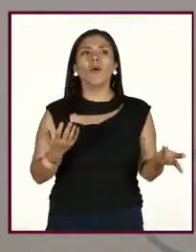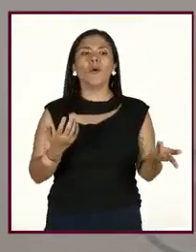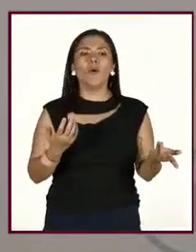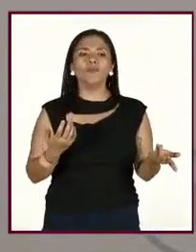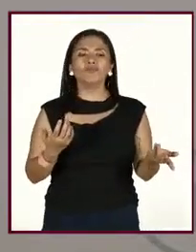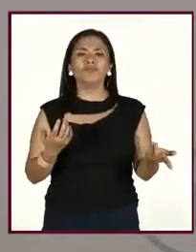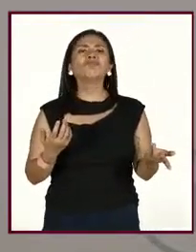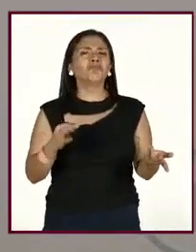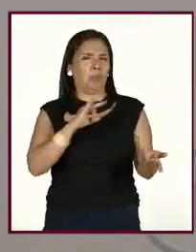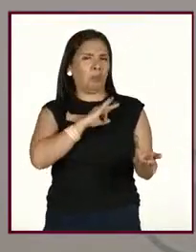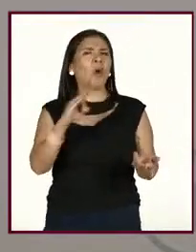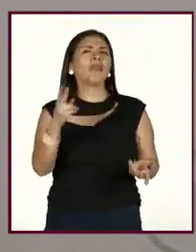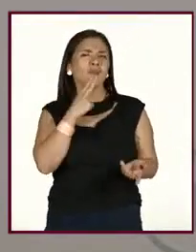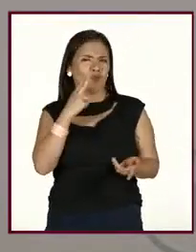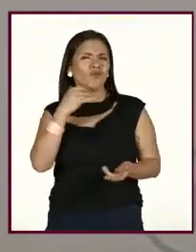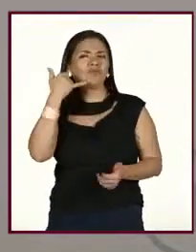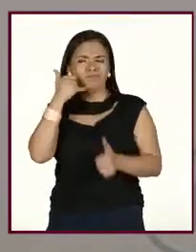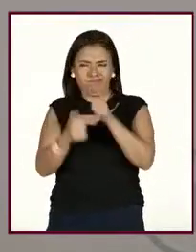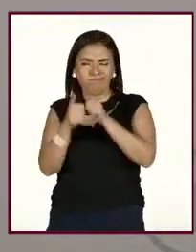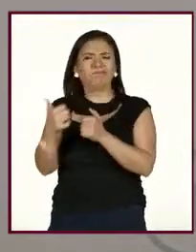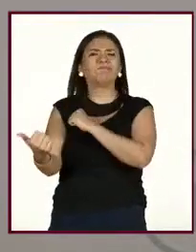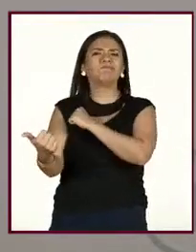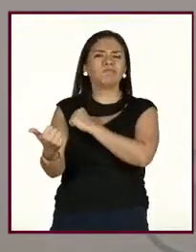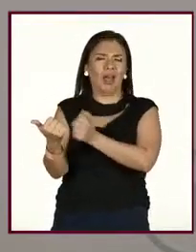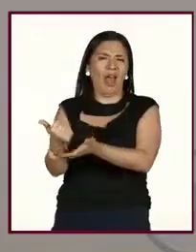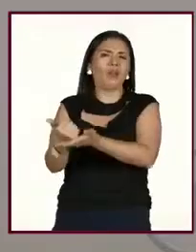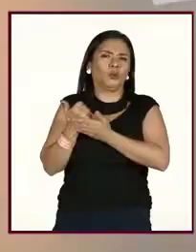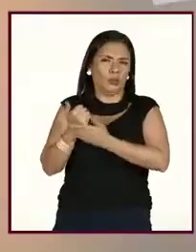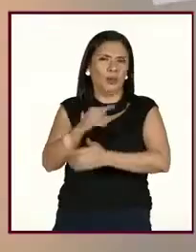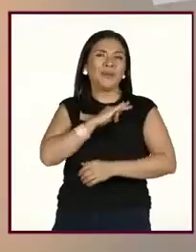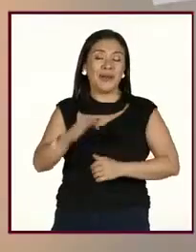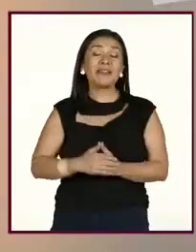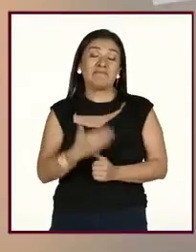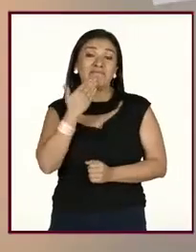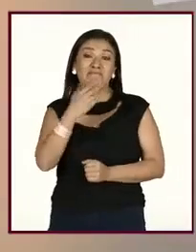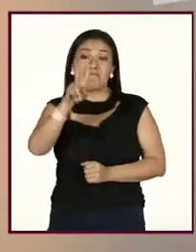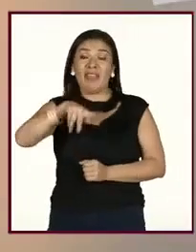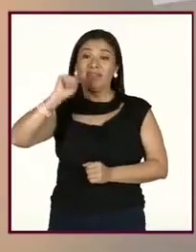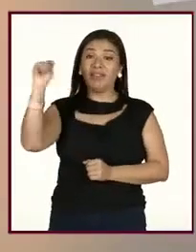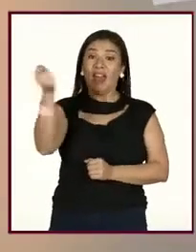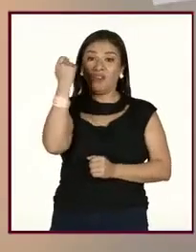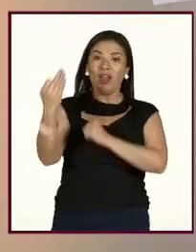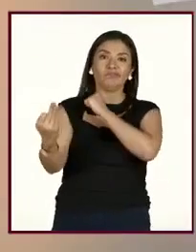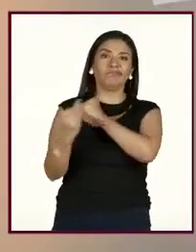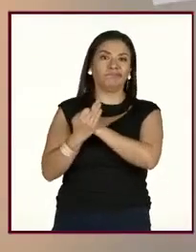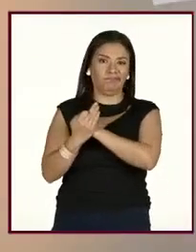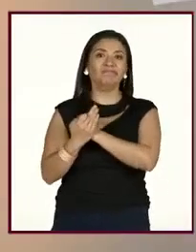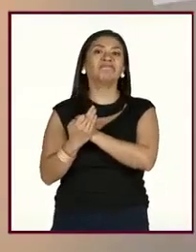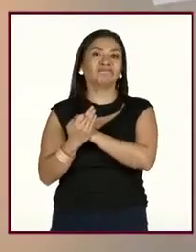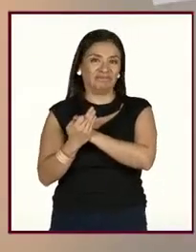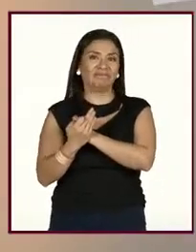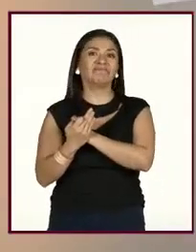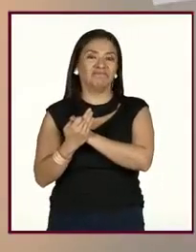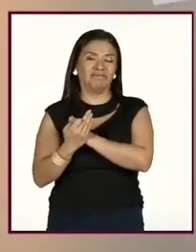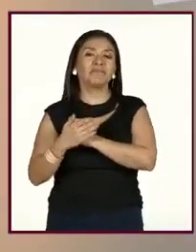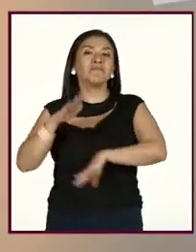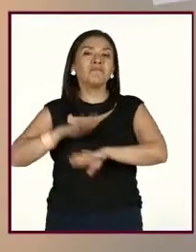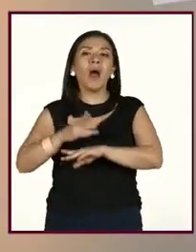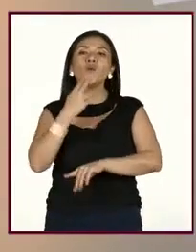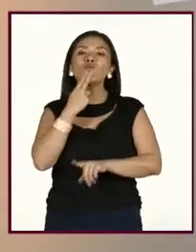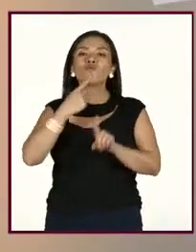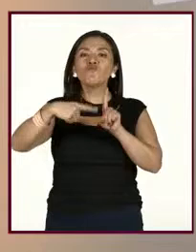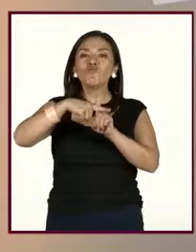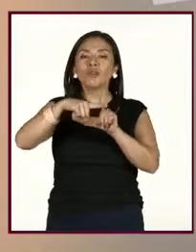Pues, sí podemos usar estos dispositivos. Muy bien, la tecnología de nuestro lado. Usarla de manera positiva.